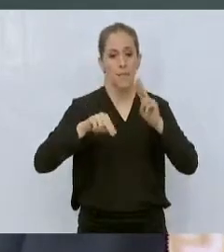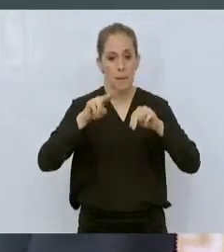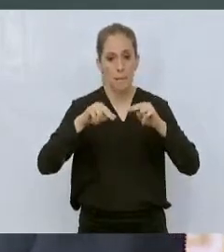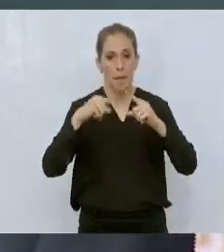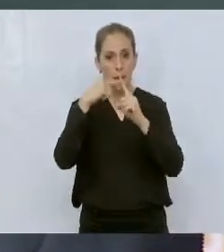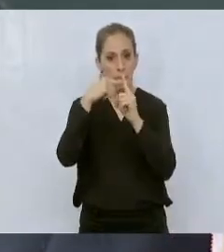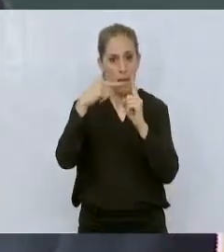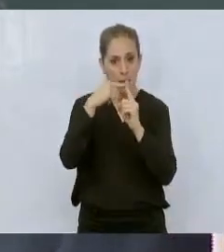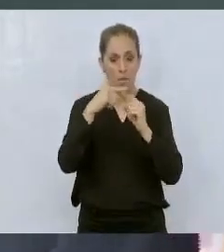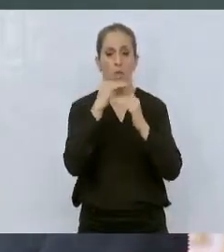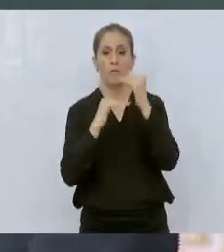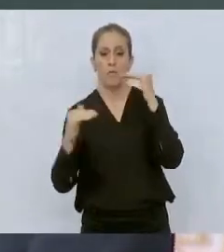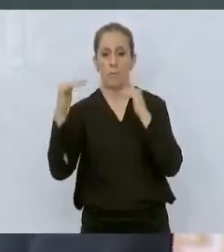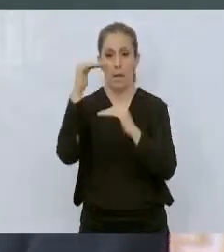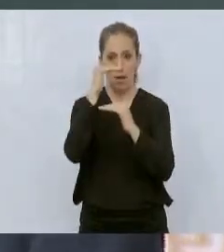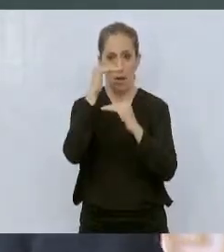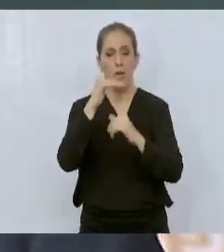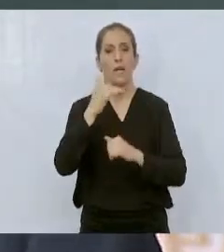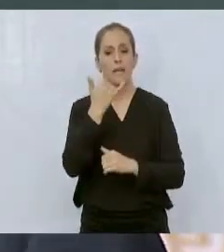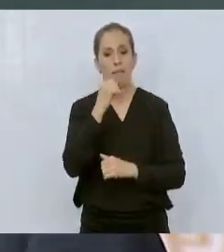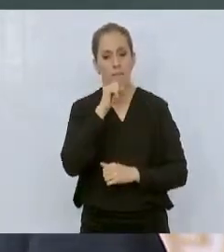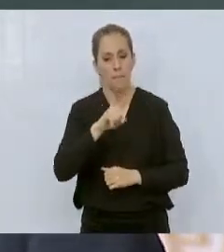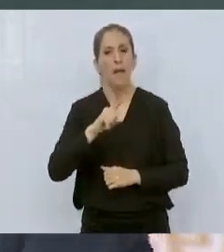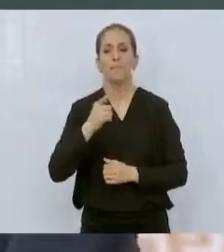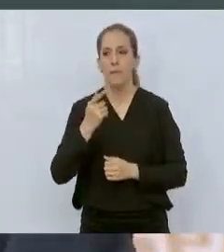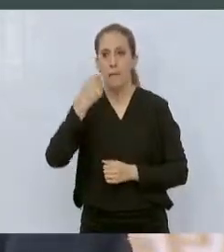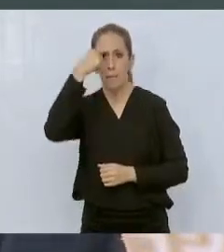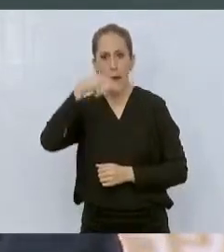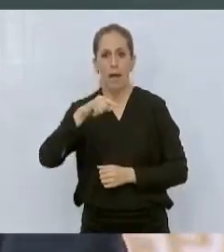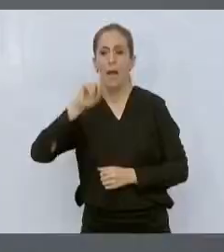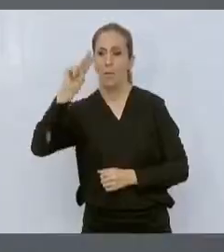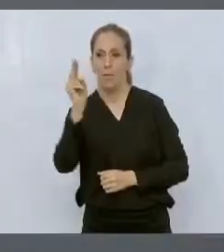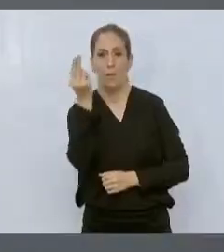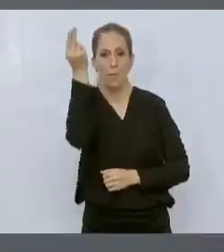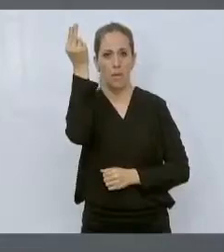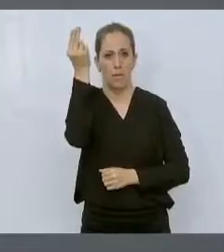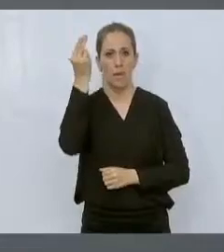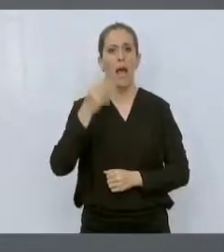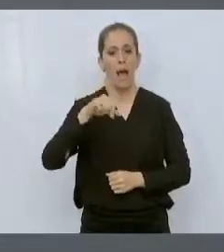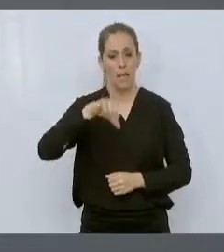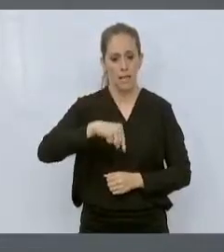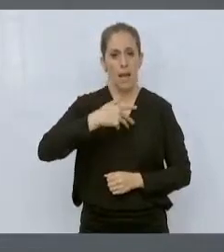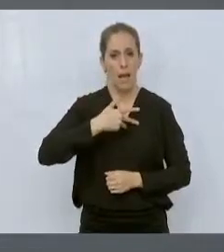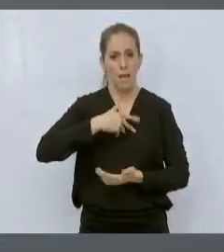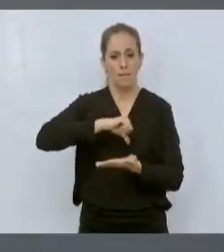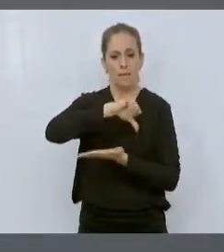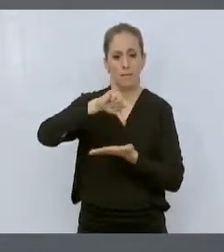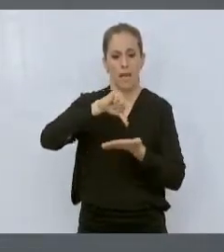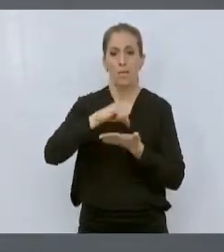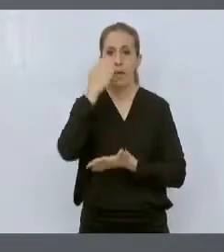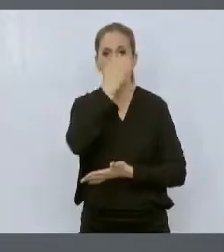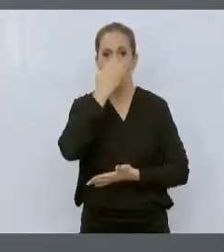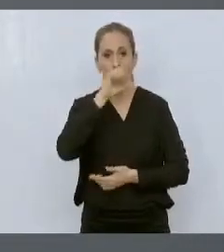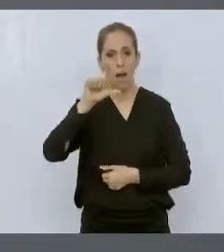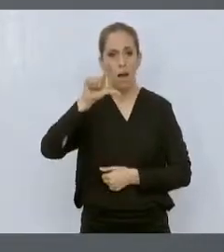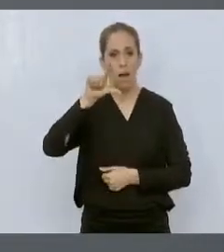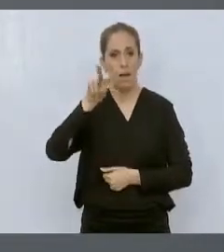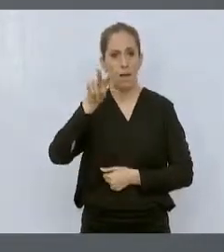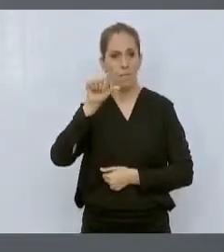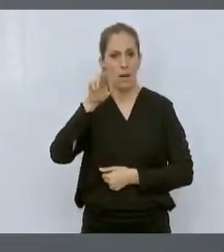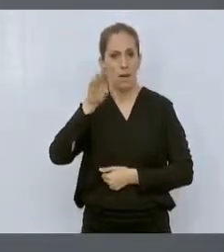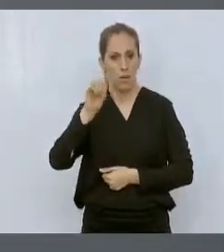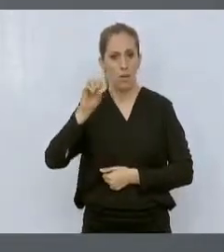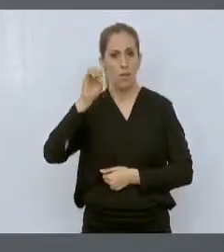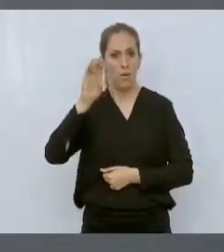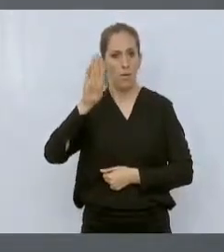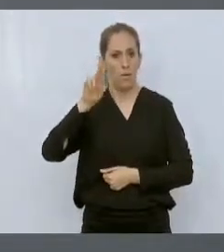la universidad. Se tiene aquí un gran centro de la gran escuela Álvaro Obregón, que es una escuela técnica que produce muchos técnicos,